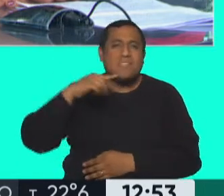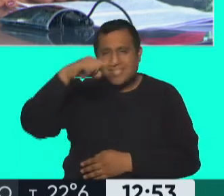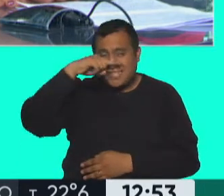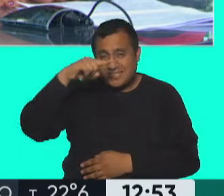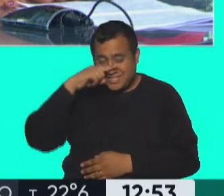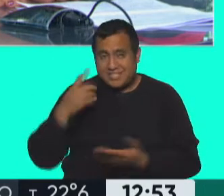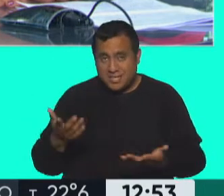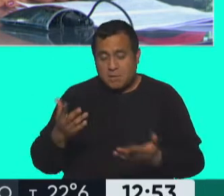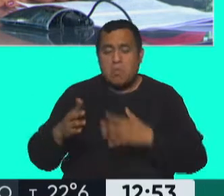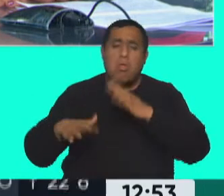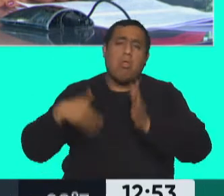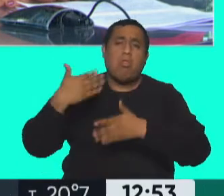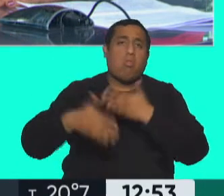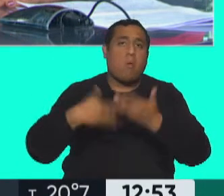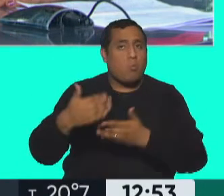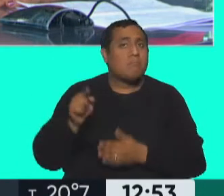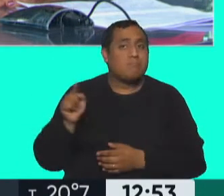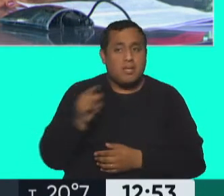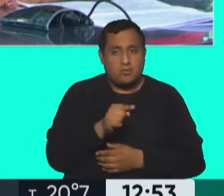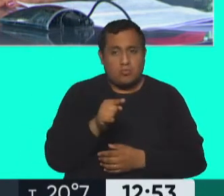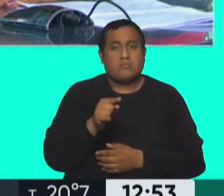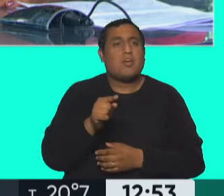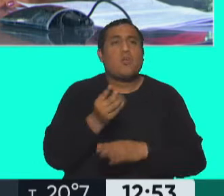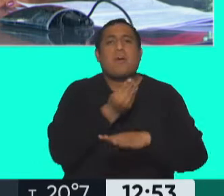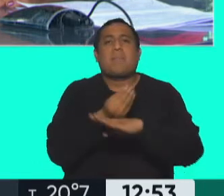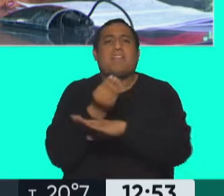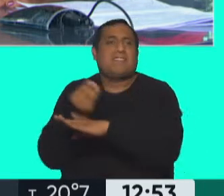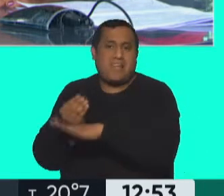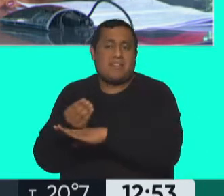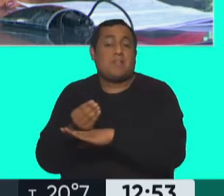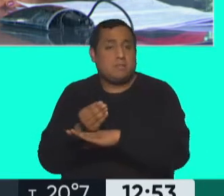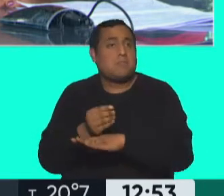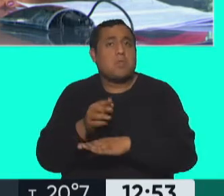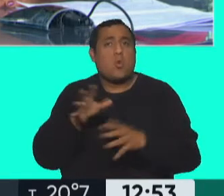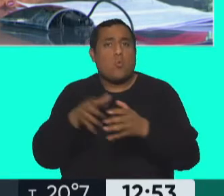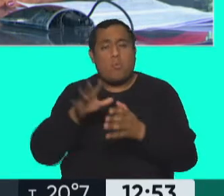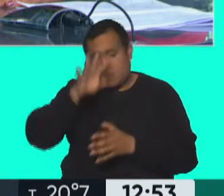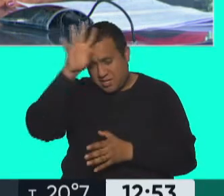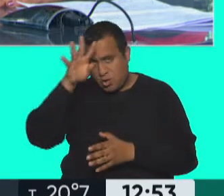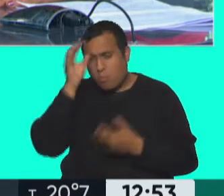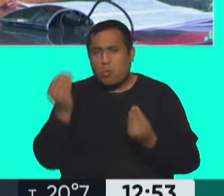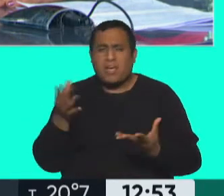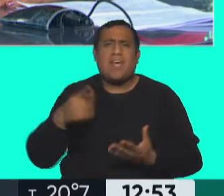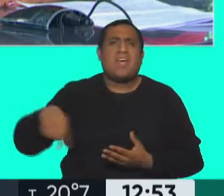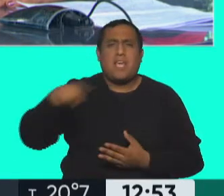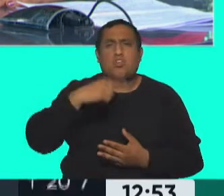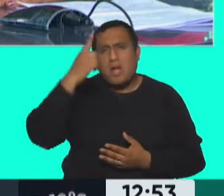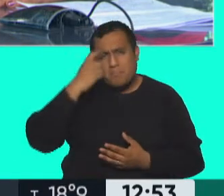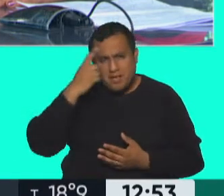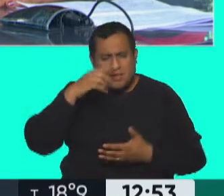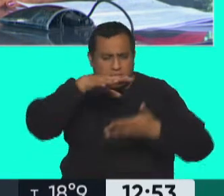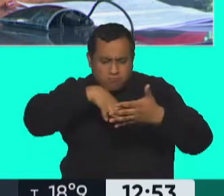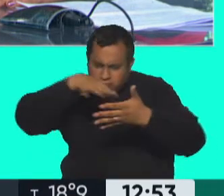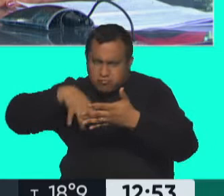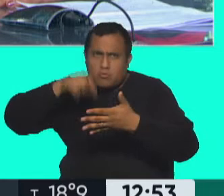Luego se convirtieron en verdaderos delegados diplomáticos indígenas, porque aprendieron todo lo que tiene que ver con la Carta de Naciones Unidas